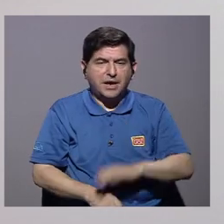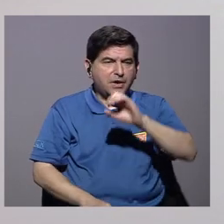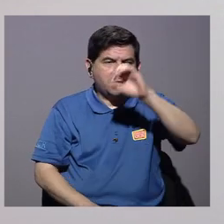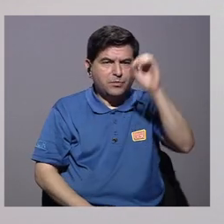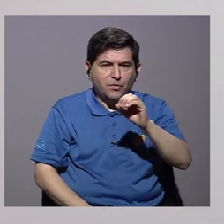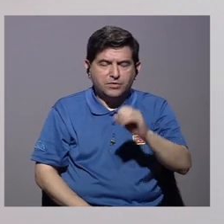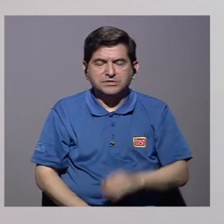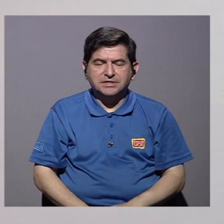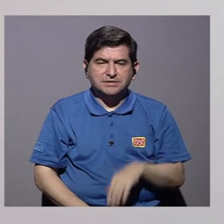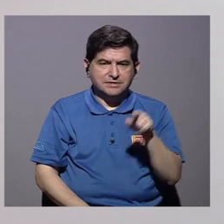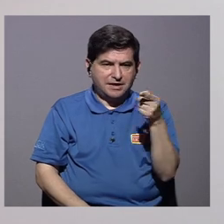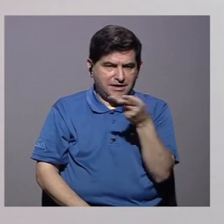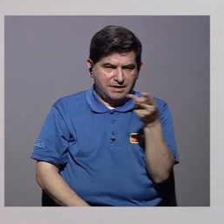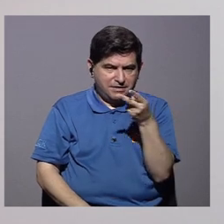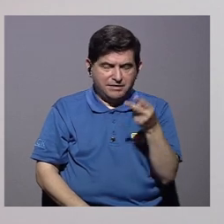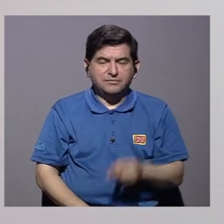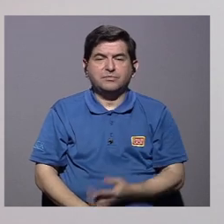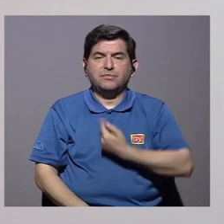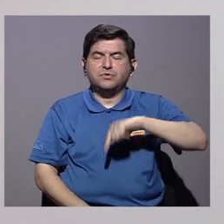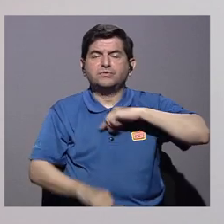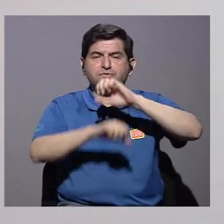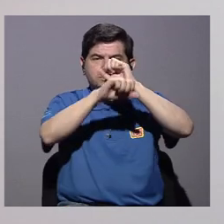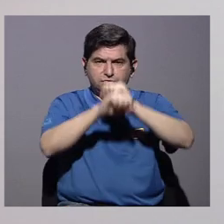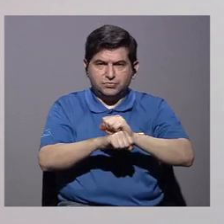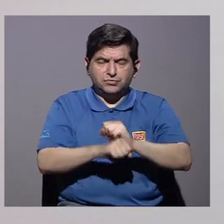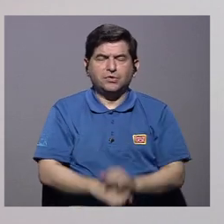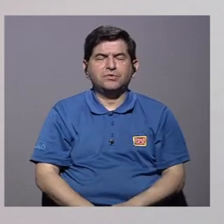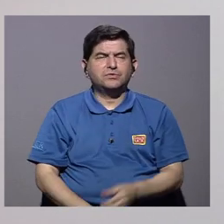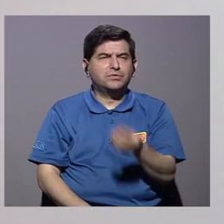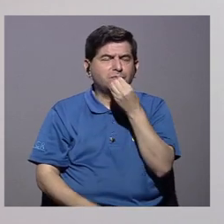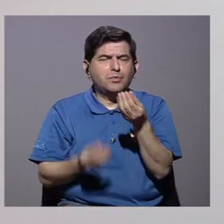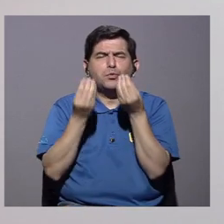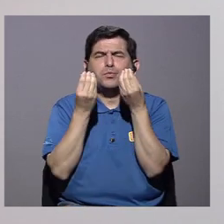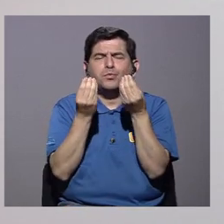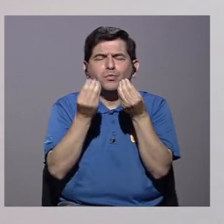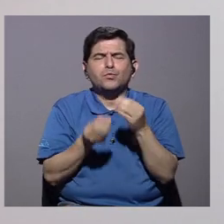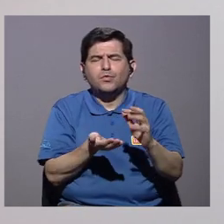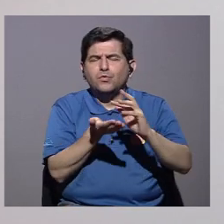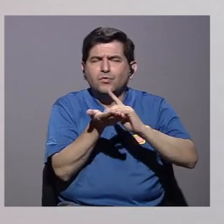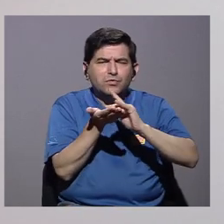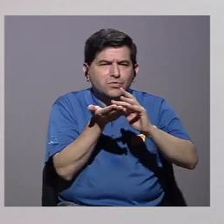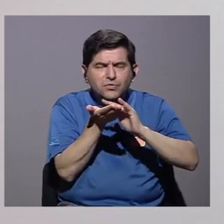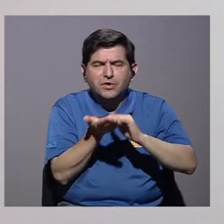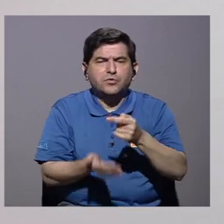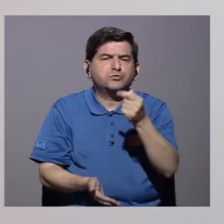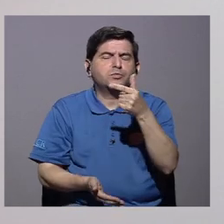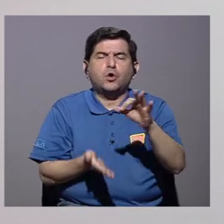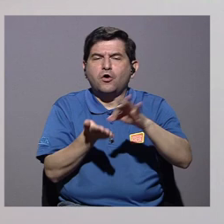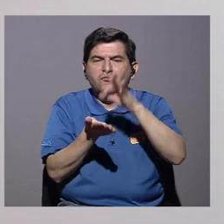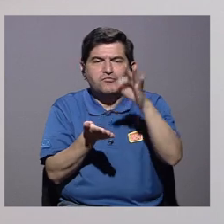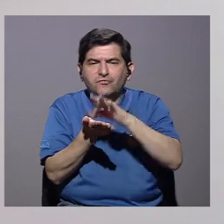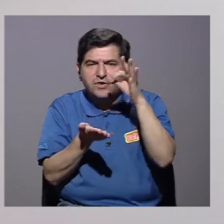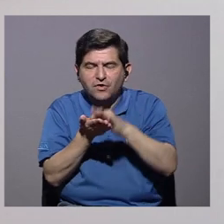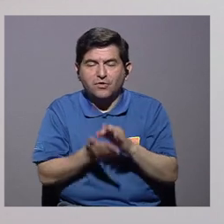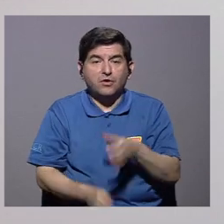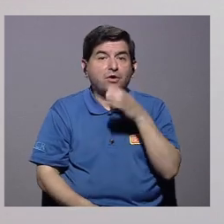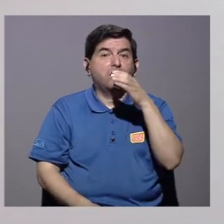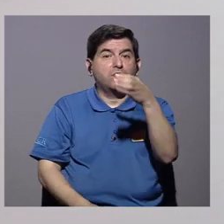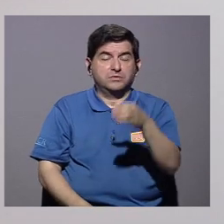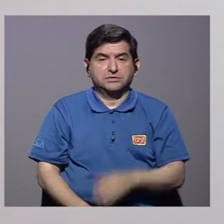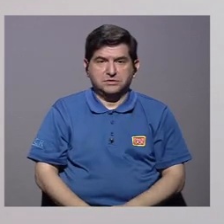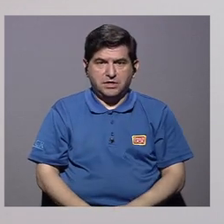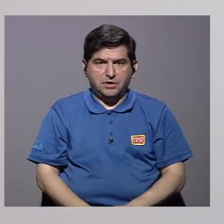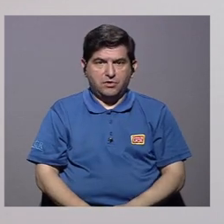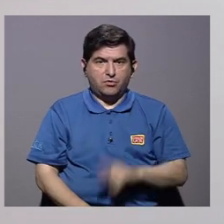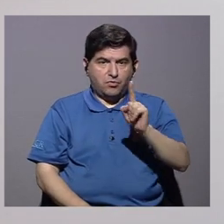Y además, deberíamos de ir modificando la proporción de arroz y frijoles. Nosotros estamos acostumbrados a consumir mucho arroz